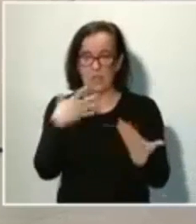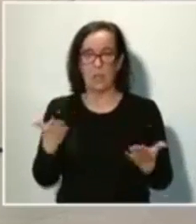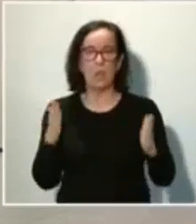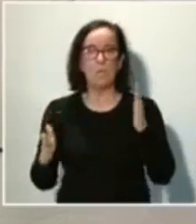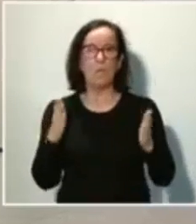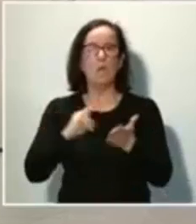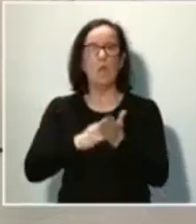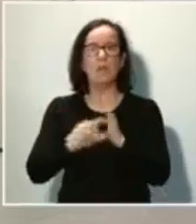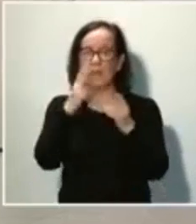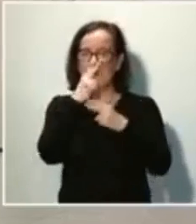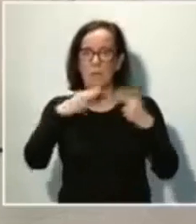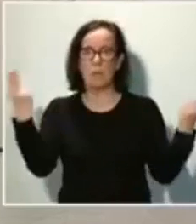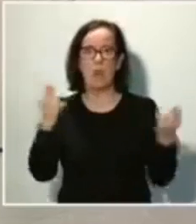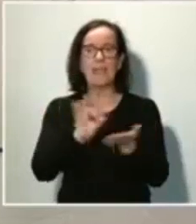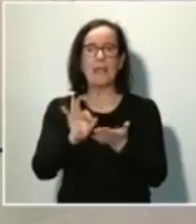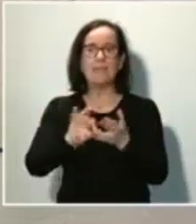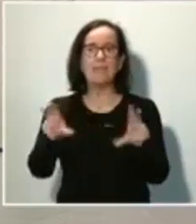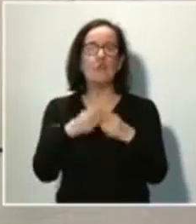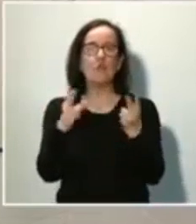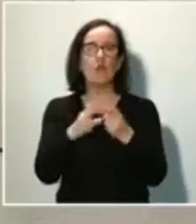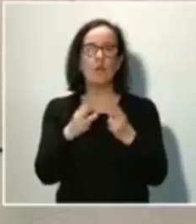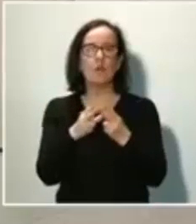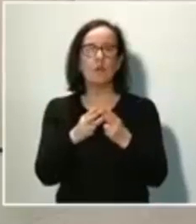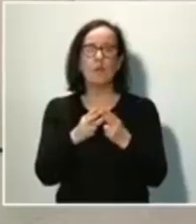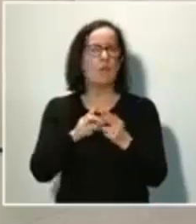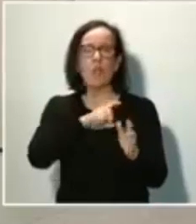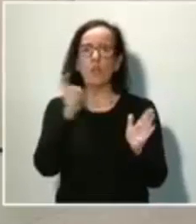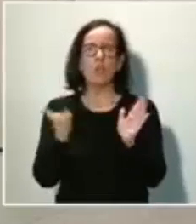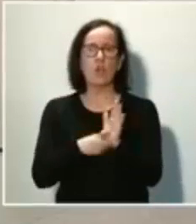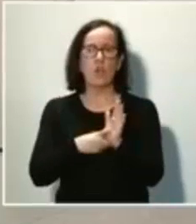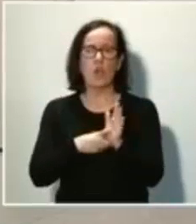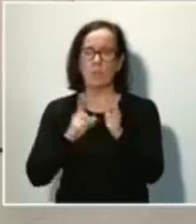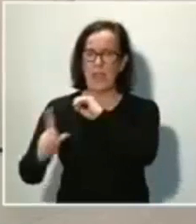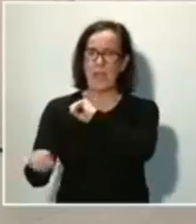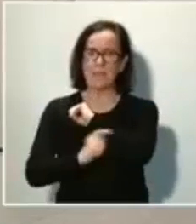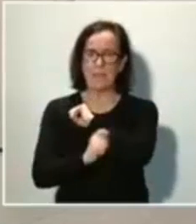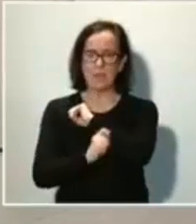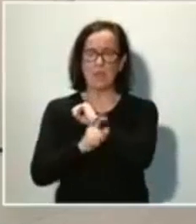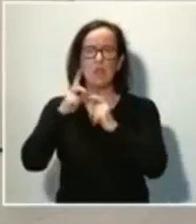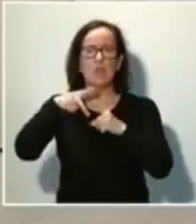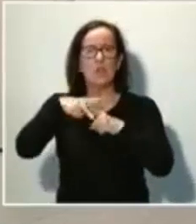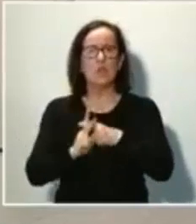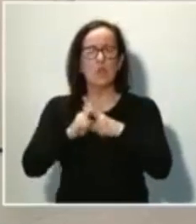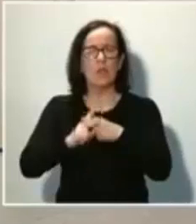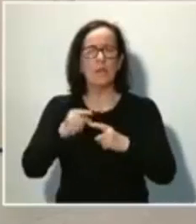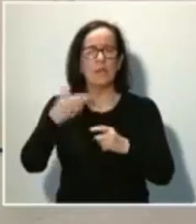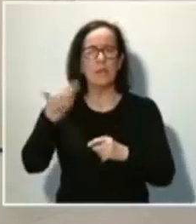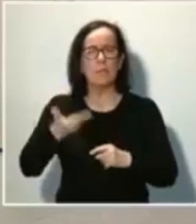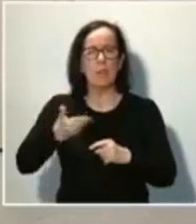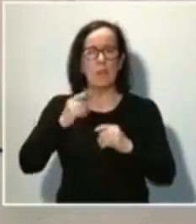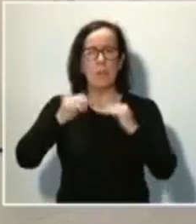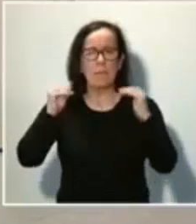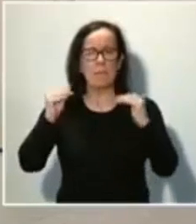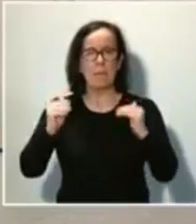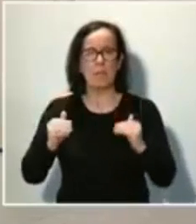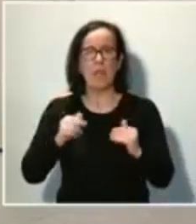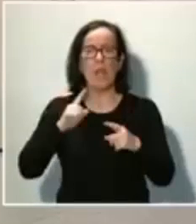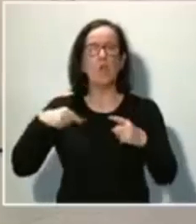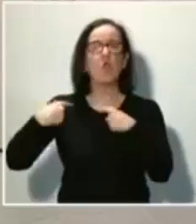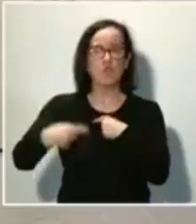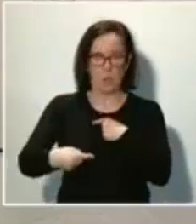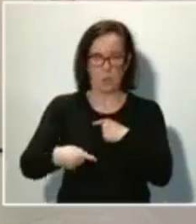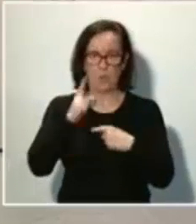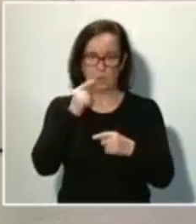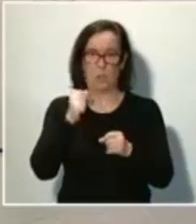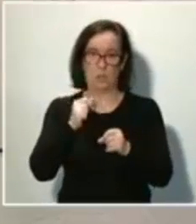público de servicios sociales es absolutamente estratégico y un instrumento clave para minimizar las consecuencias del COVID.